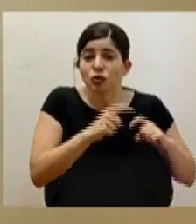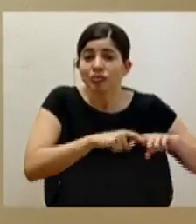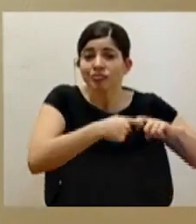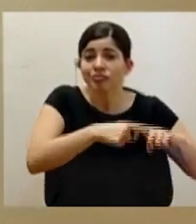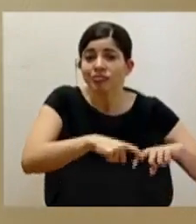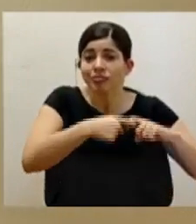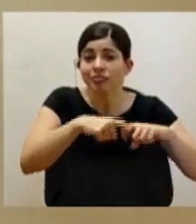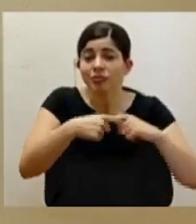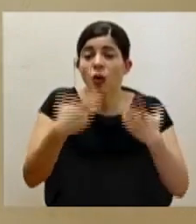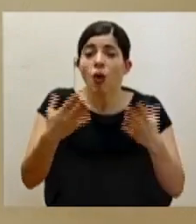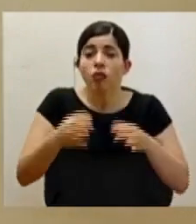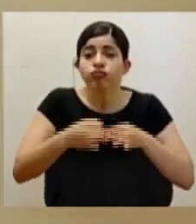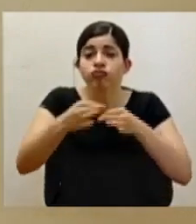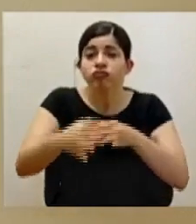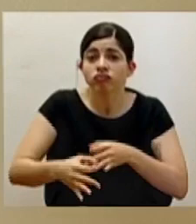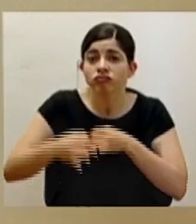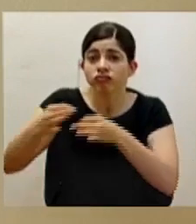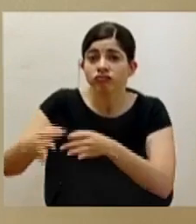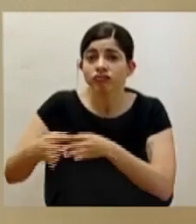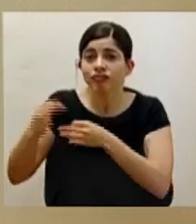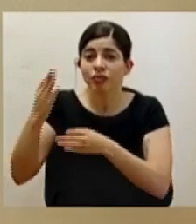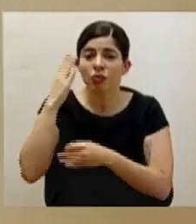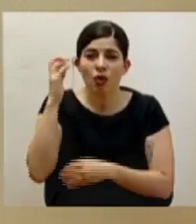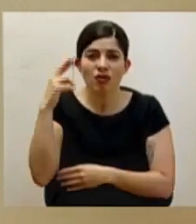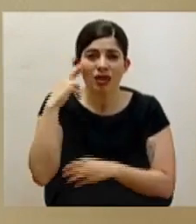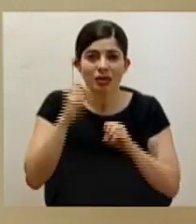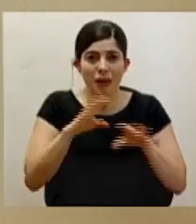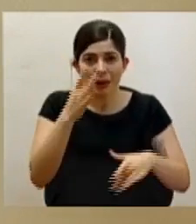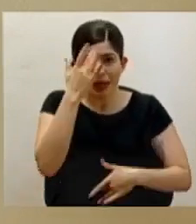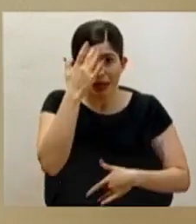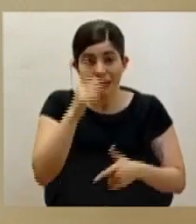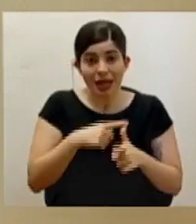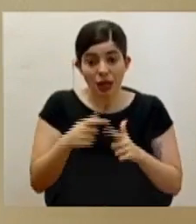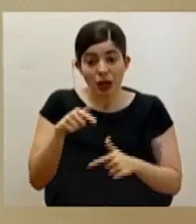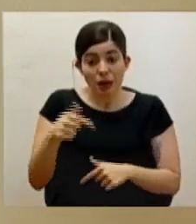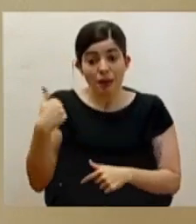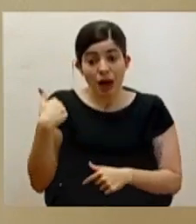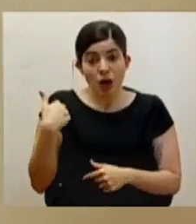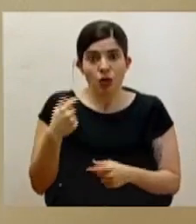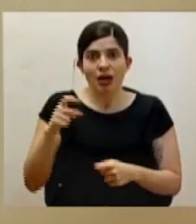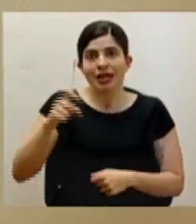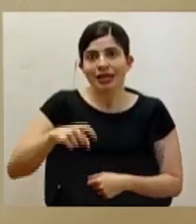sido pospuestos en medio de la pandemia y eso también se hace necesario.